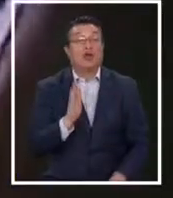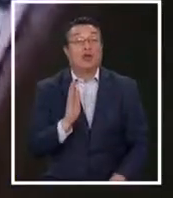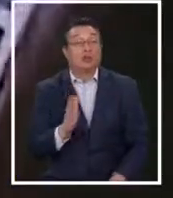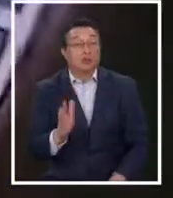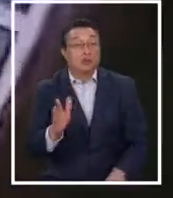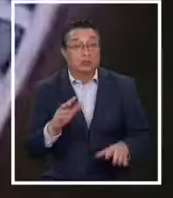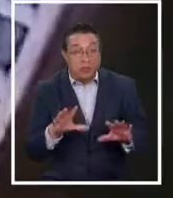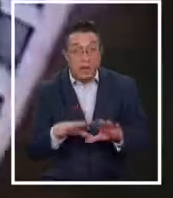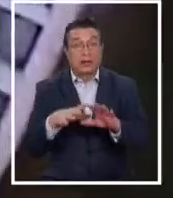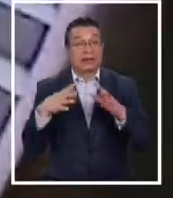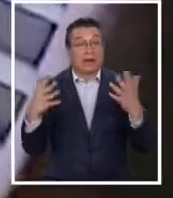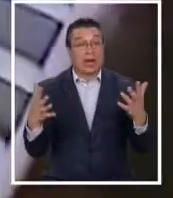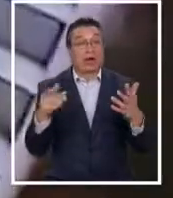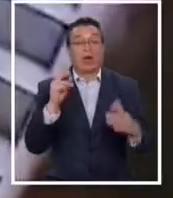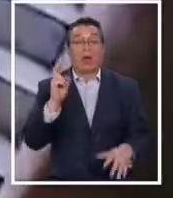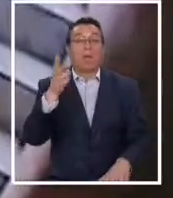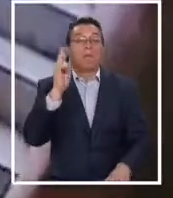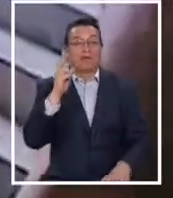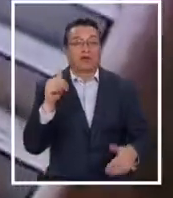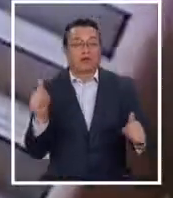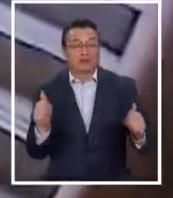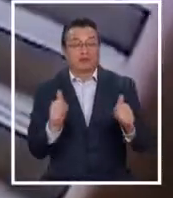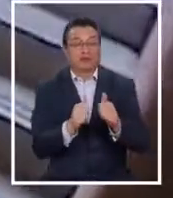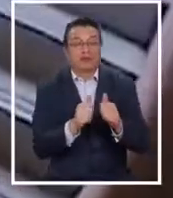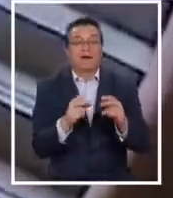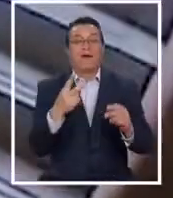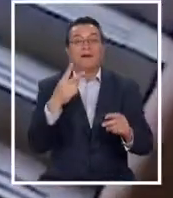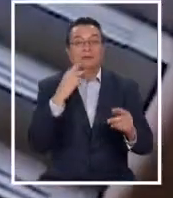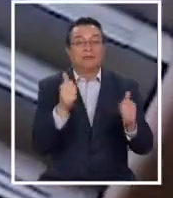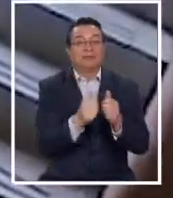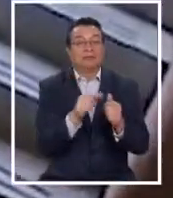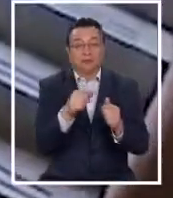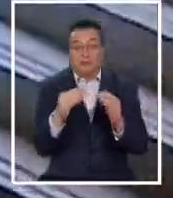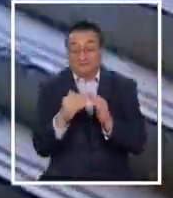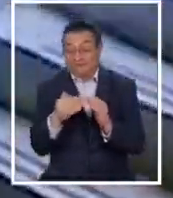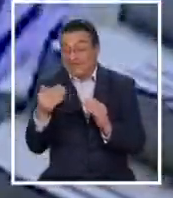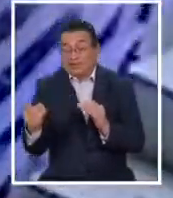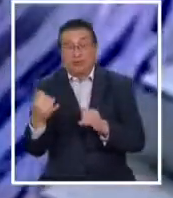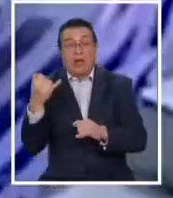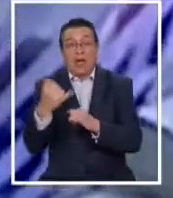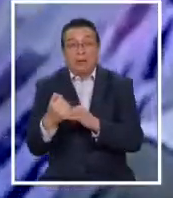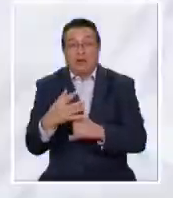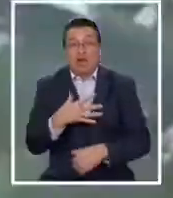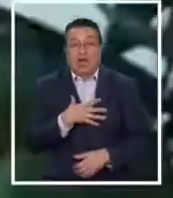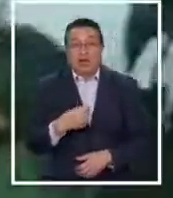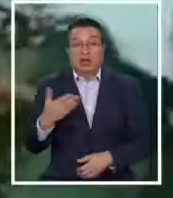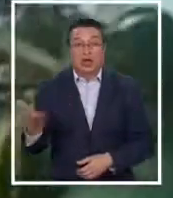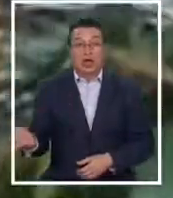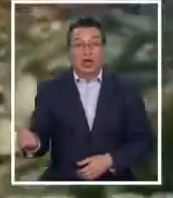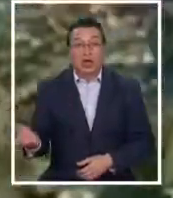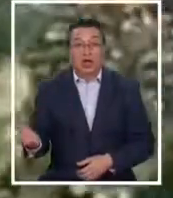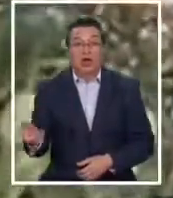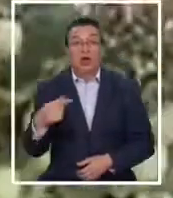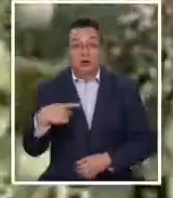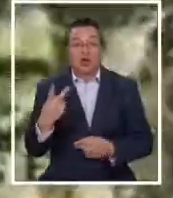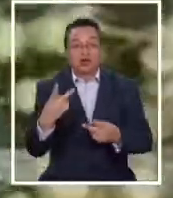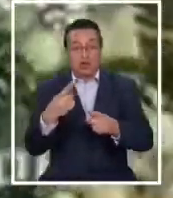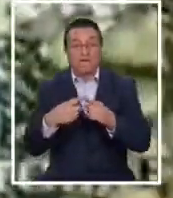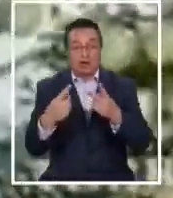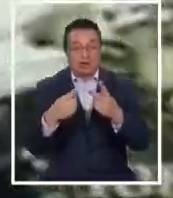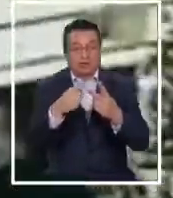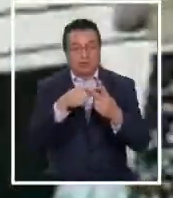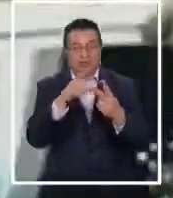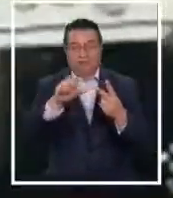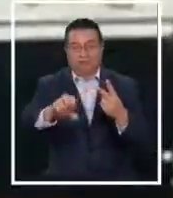las singularidades del caso, prohibición de acercarse a la víctima, una que es su vecino y amigo de su hijo. Quedan dos más por detener,